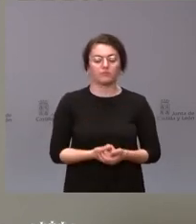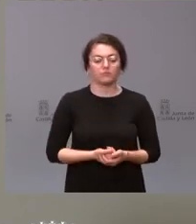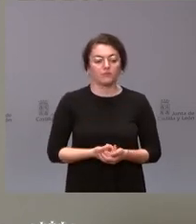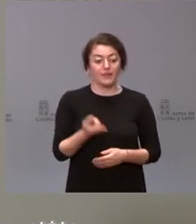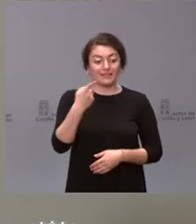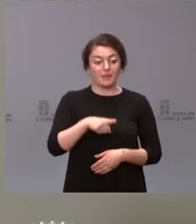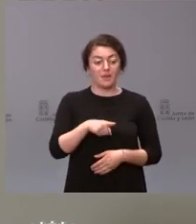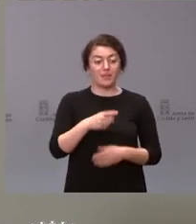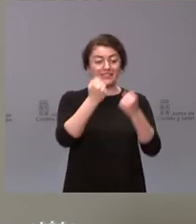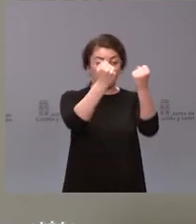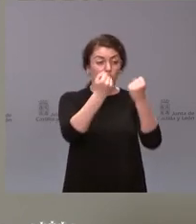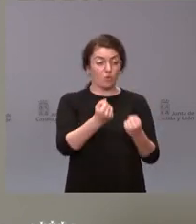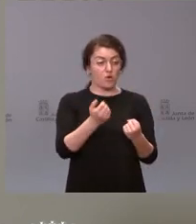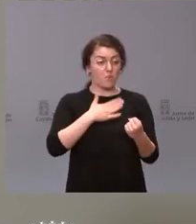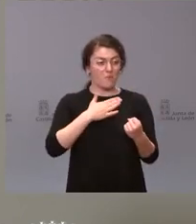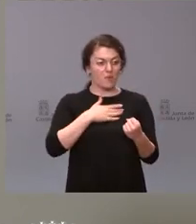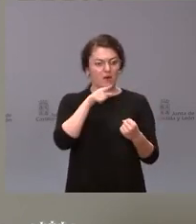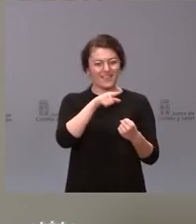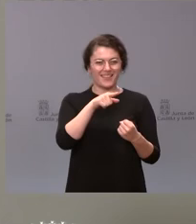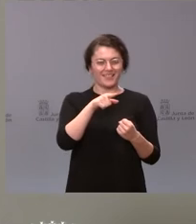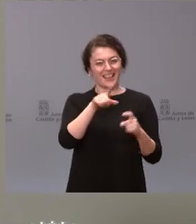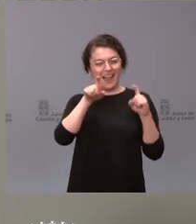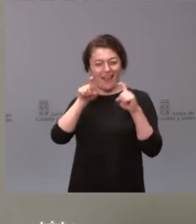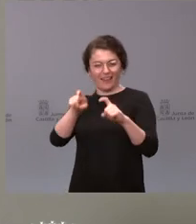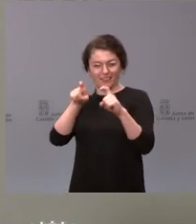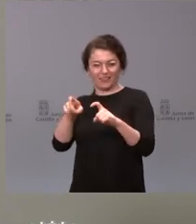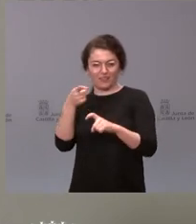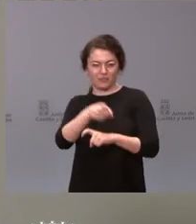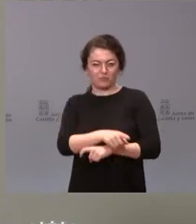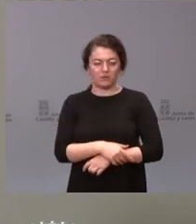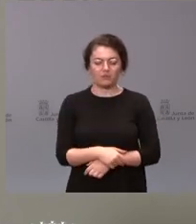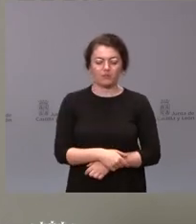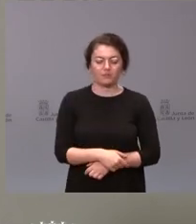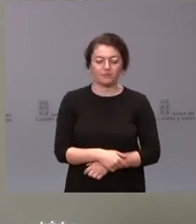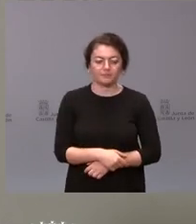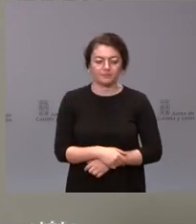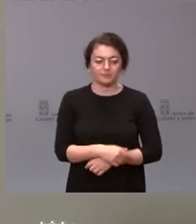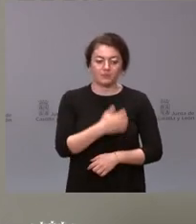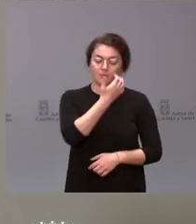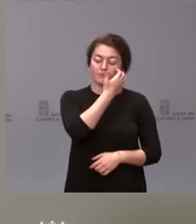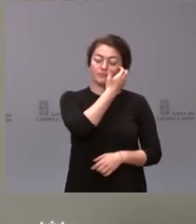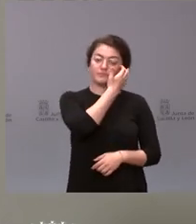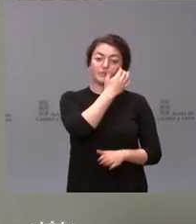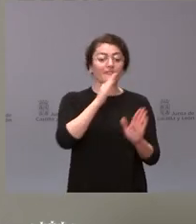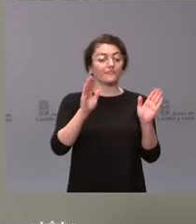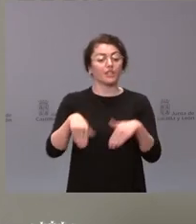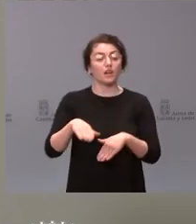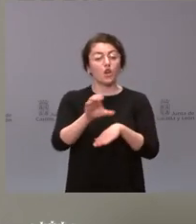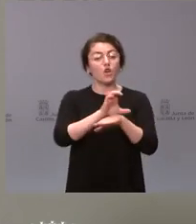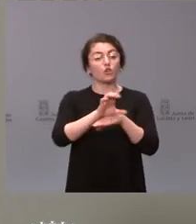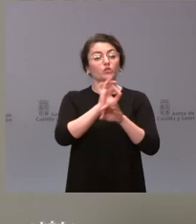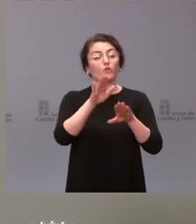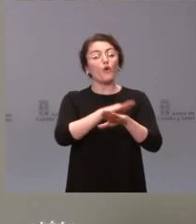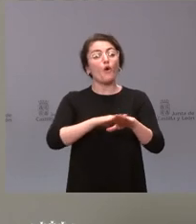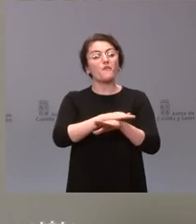hacen su propia labor pedagógica y al final el Consejo de Gobierno pues actúa